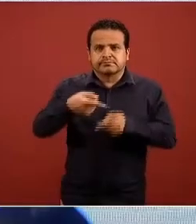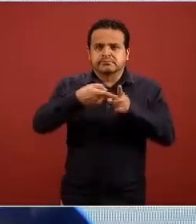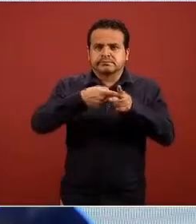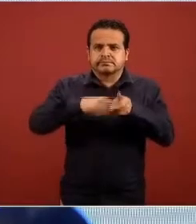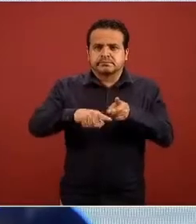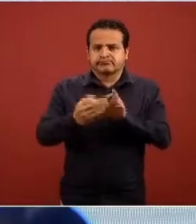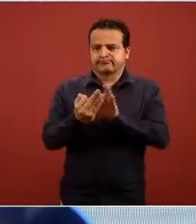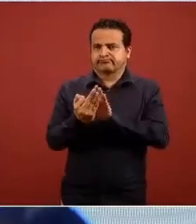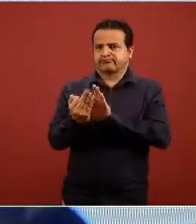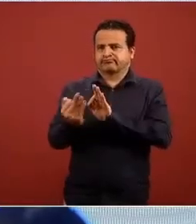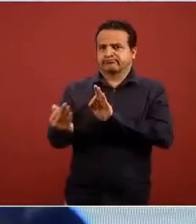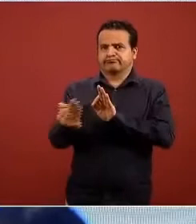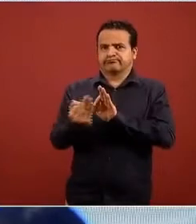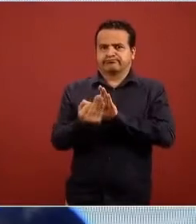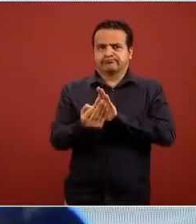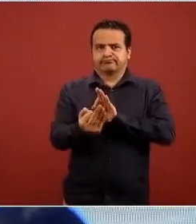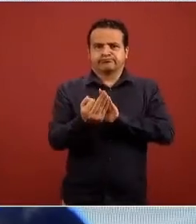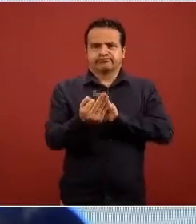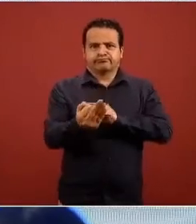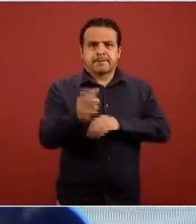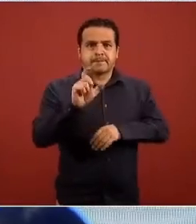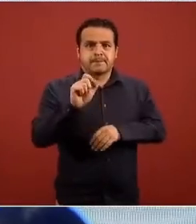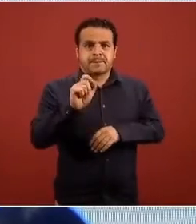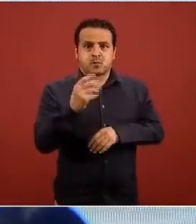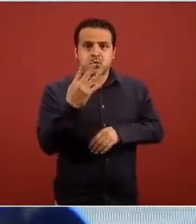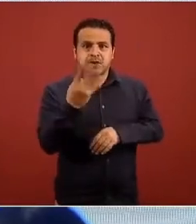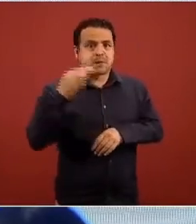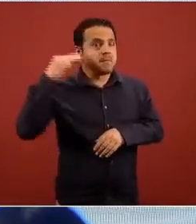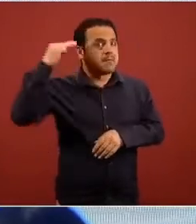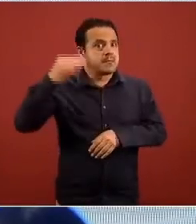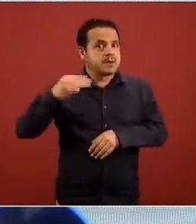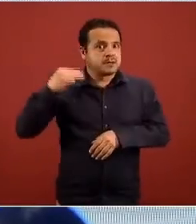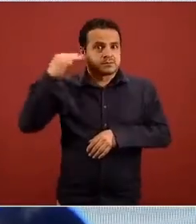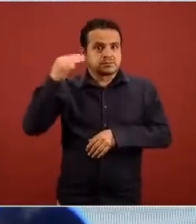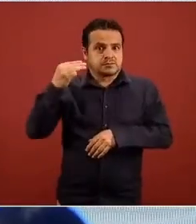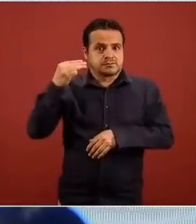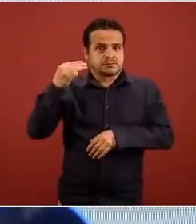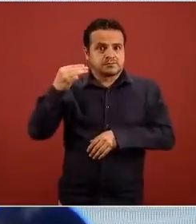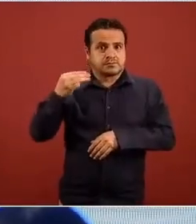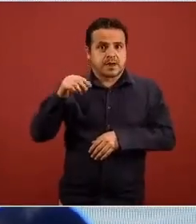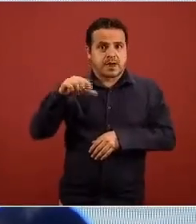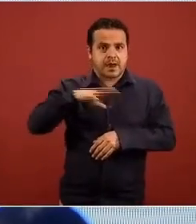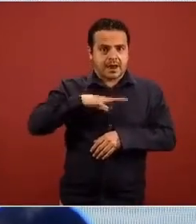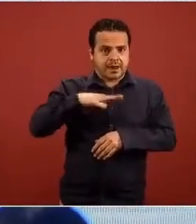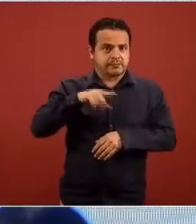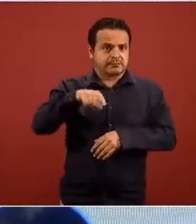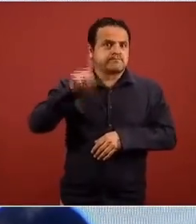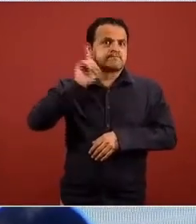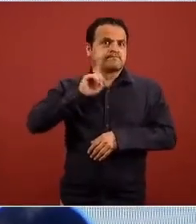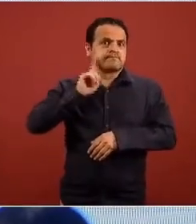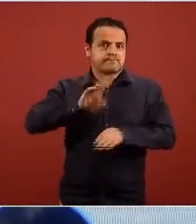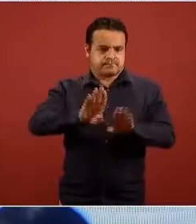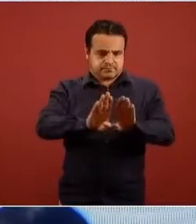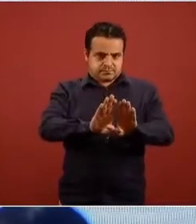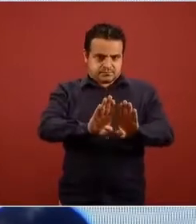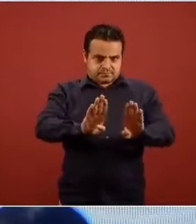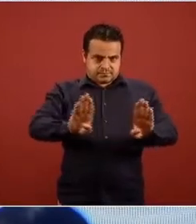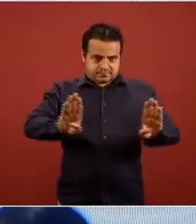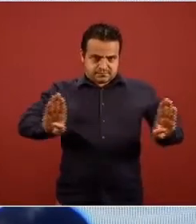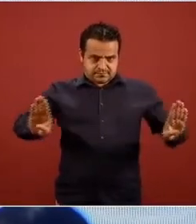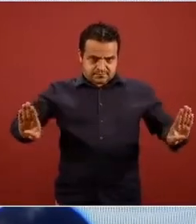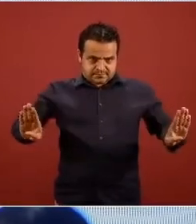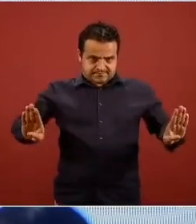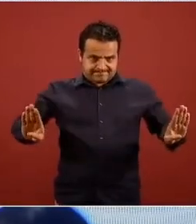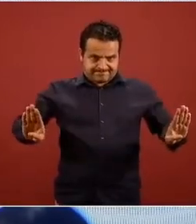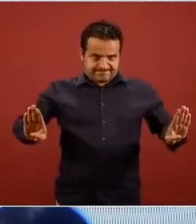y aquí está precisamente su sana distancia para recordarnos que el 23 de marzo iniciaron las